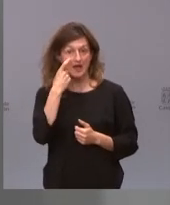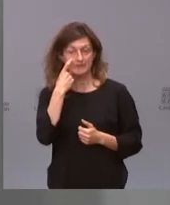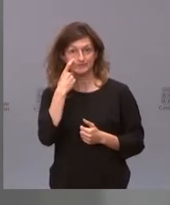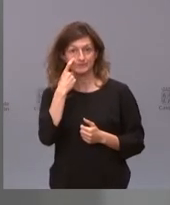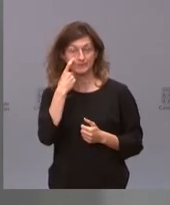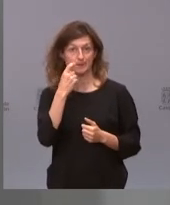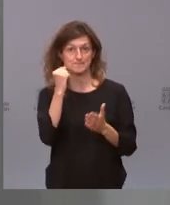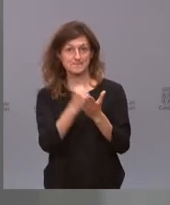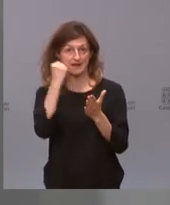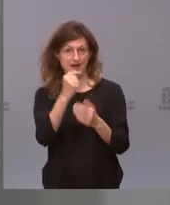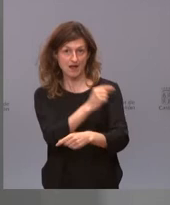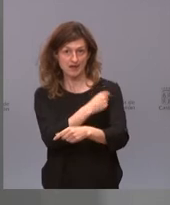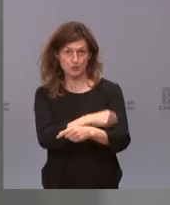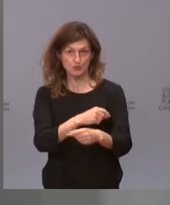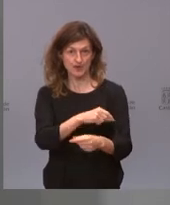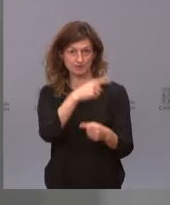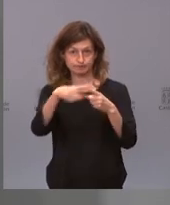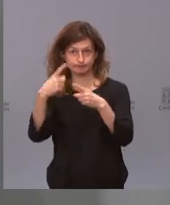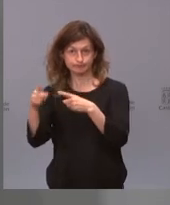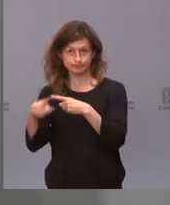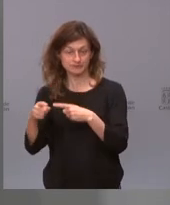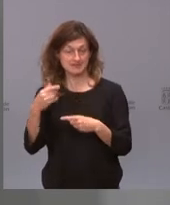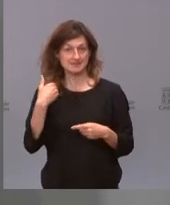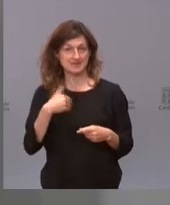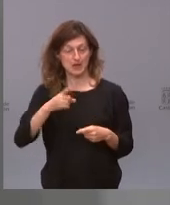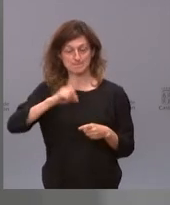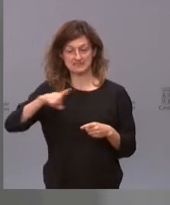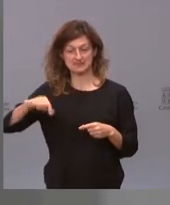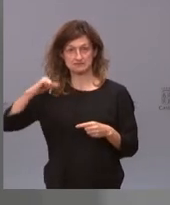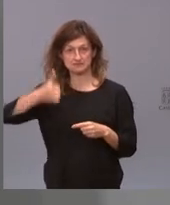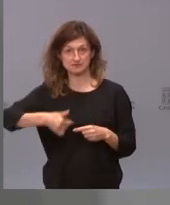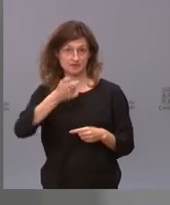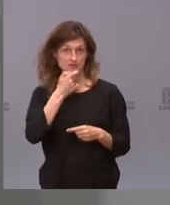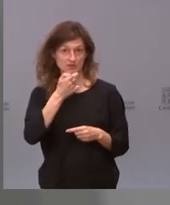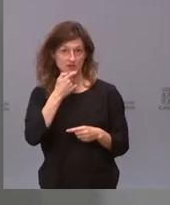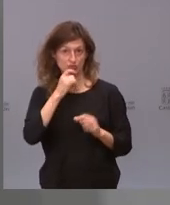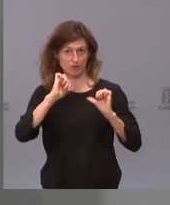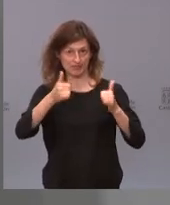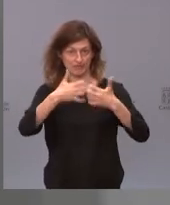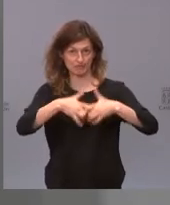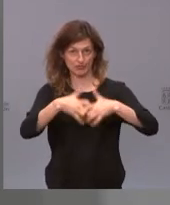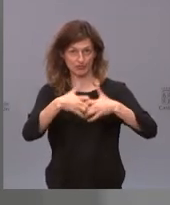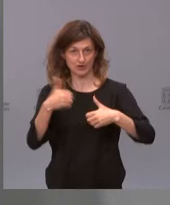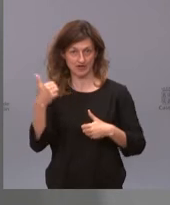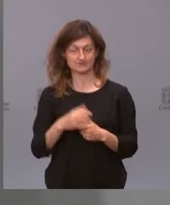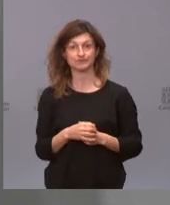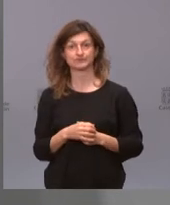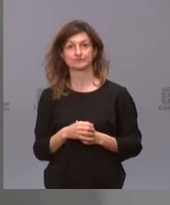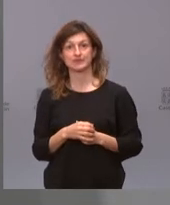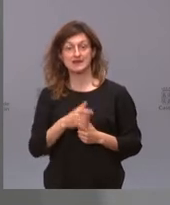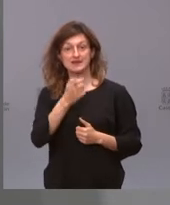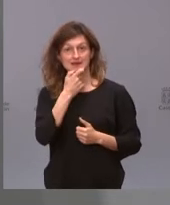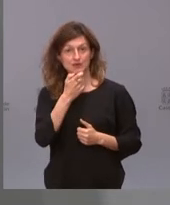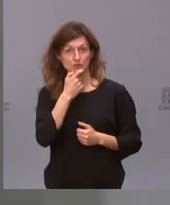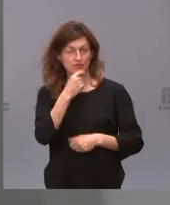distintas vacunas para la vacunación es algo que ya hace meses el Reino Unido puso en marcha. El Reino Unido, que quizás ha sido el que